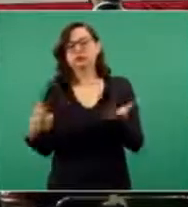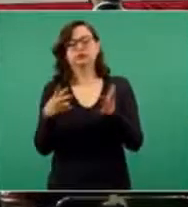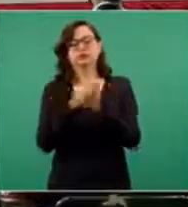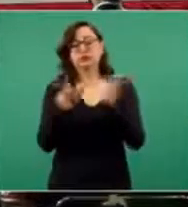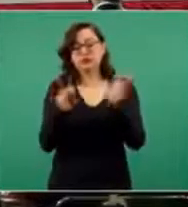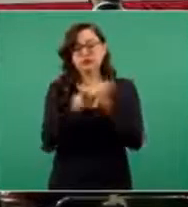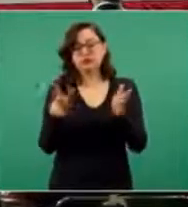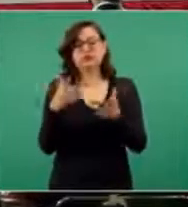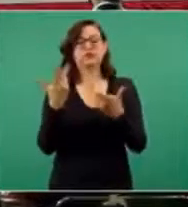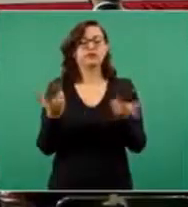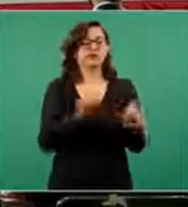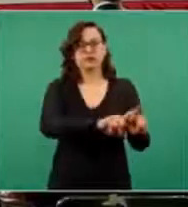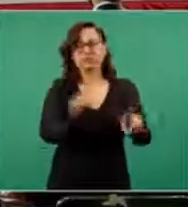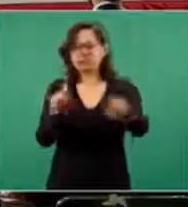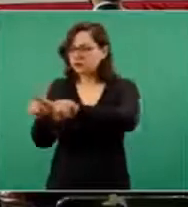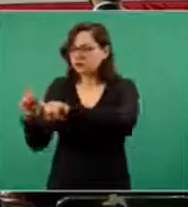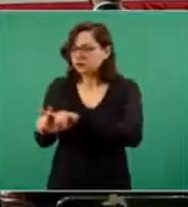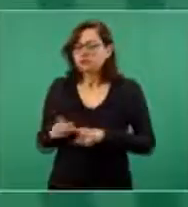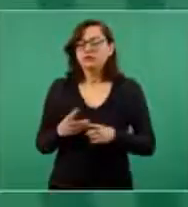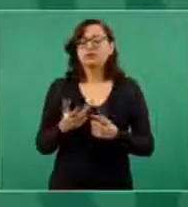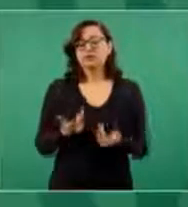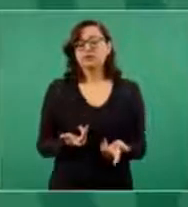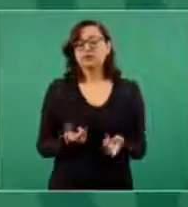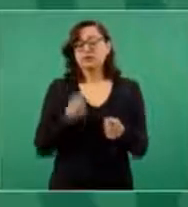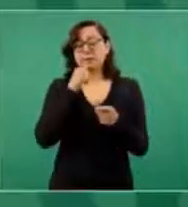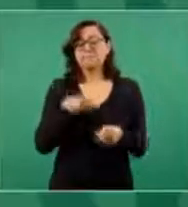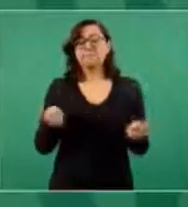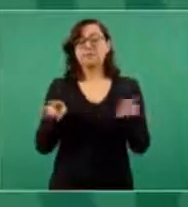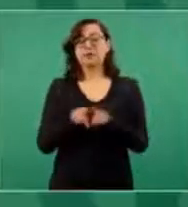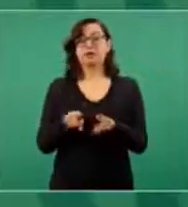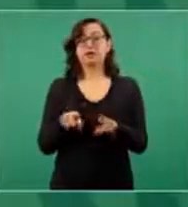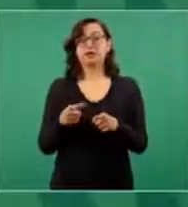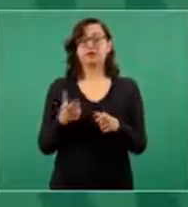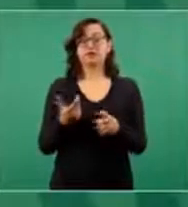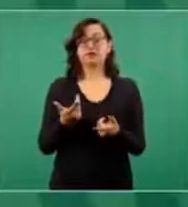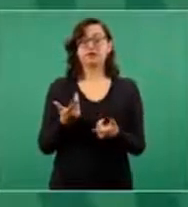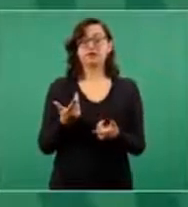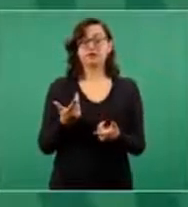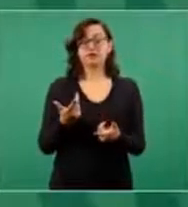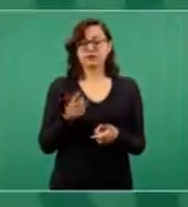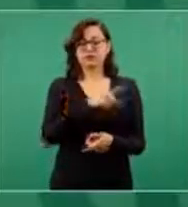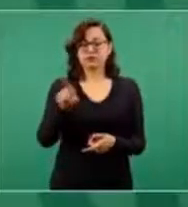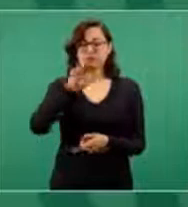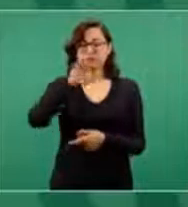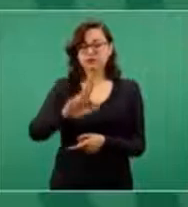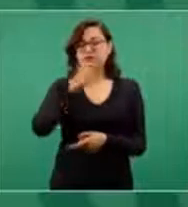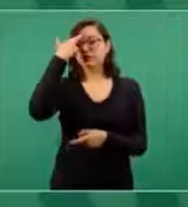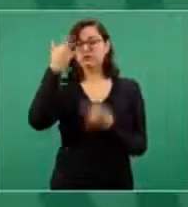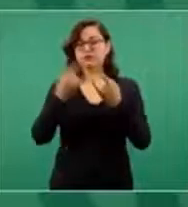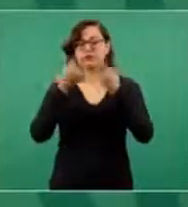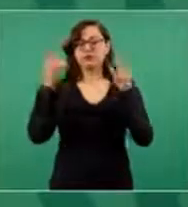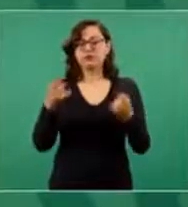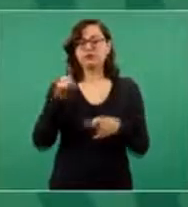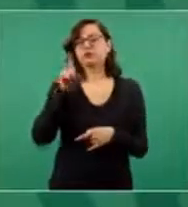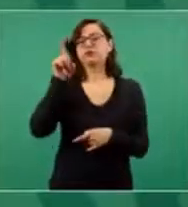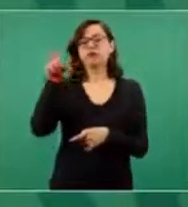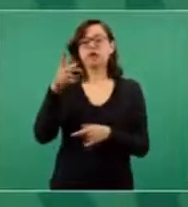lo que sucedió cuando el golpe al presidente